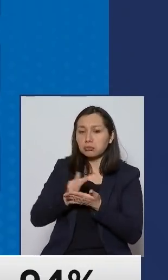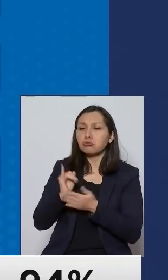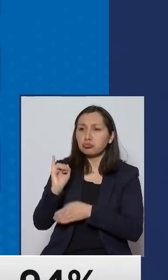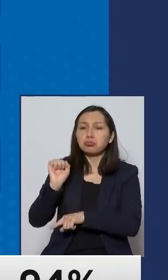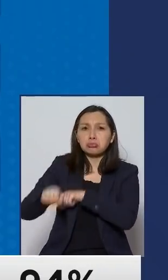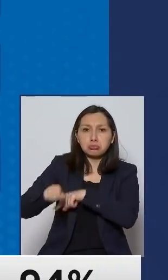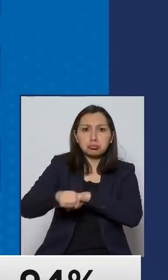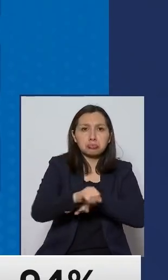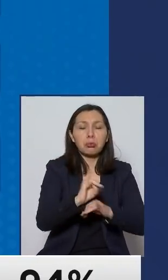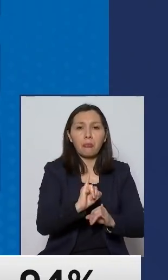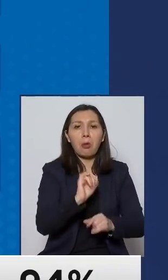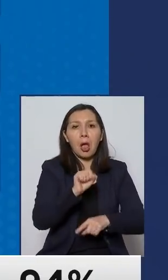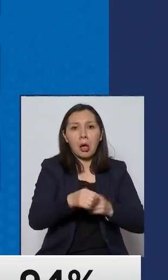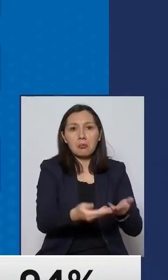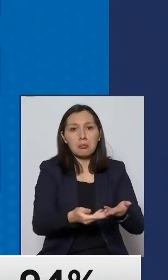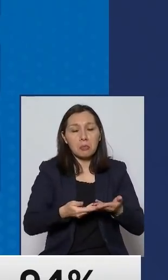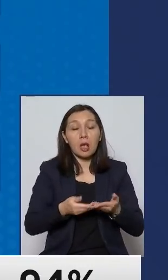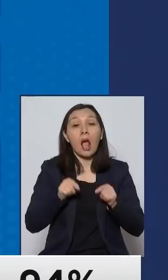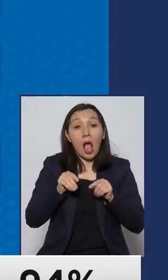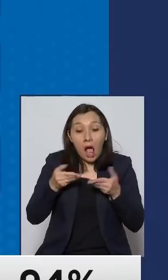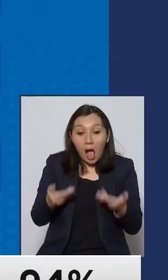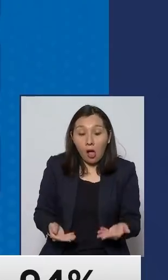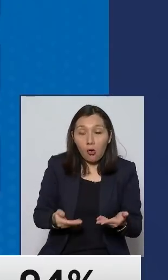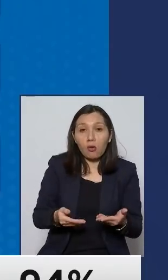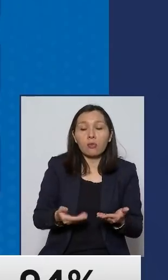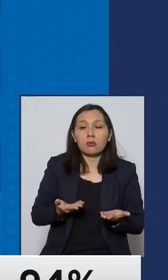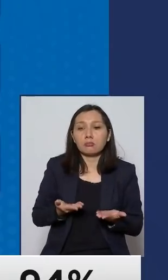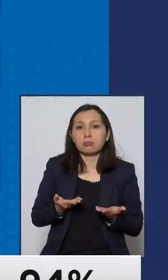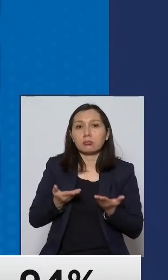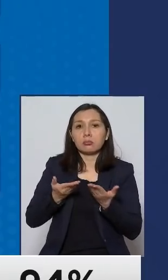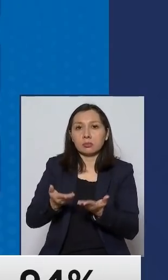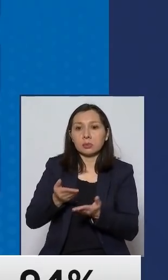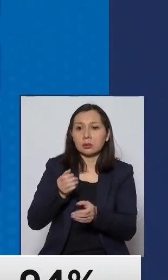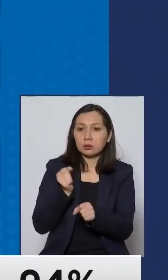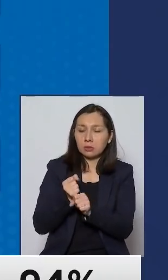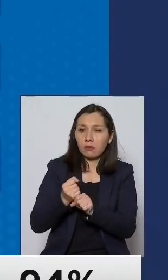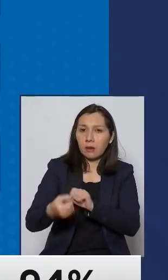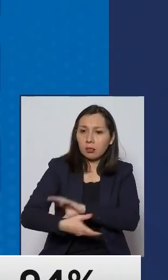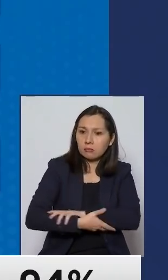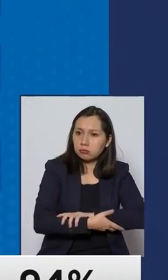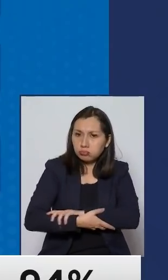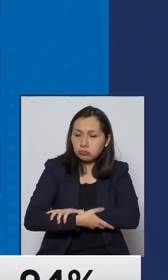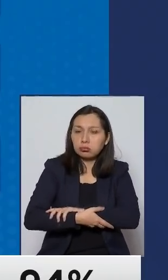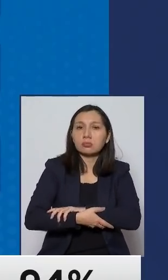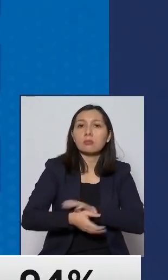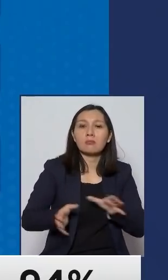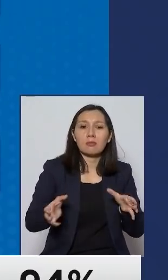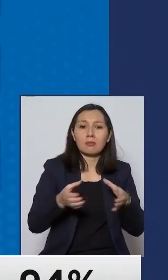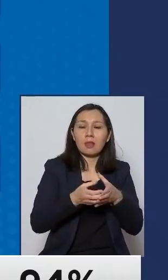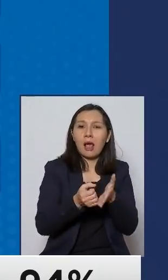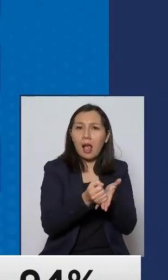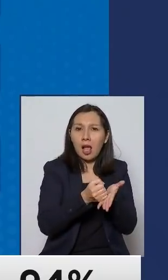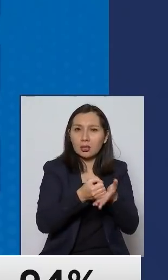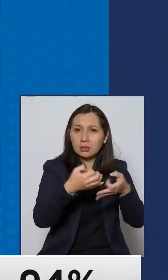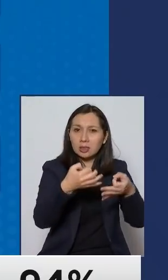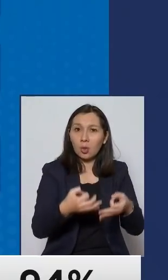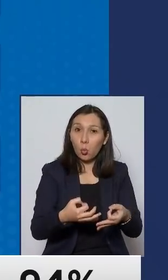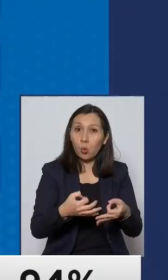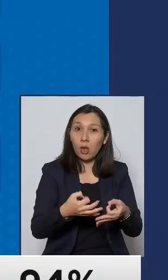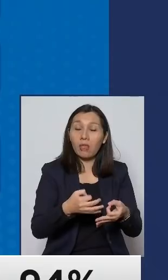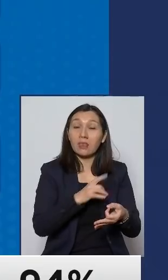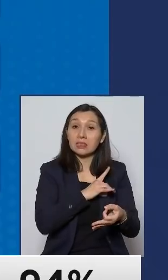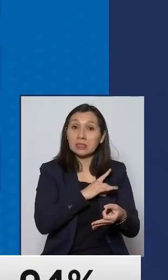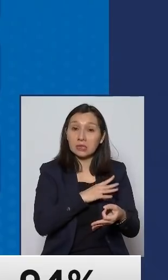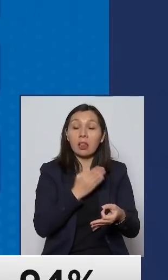estamos entonces en la disposición de trabajando juntos a la asociación de aseguradores